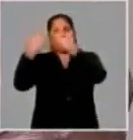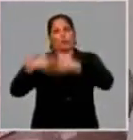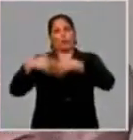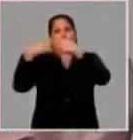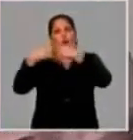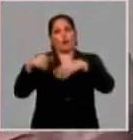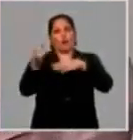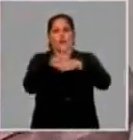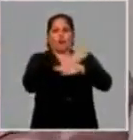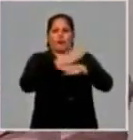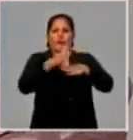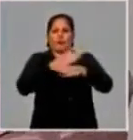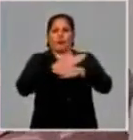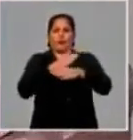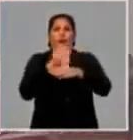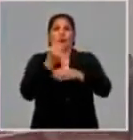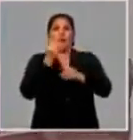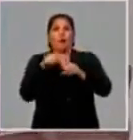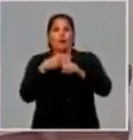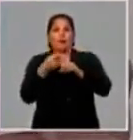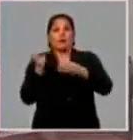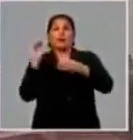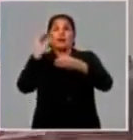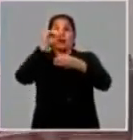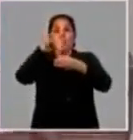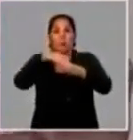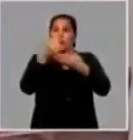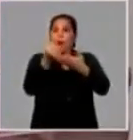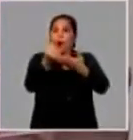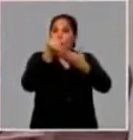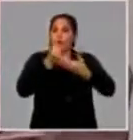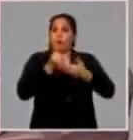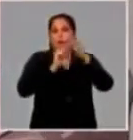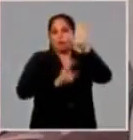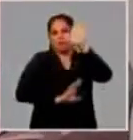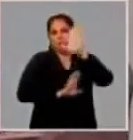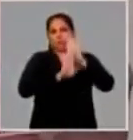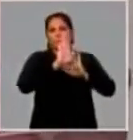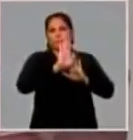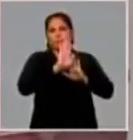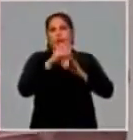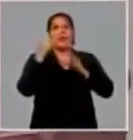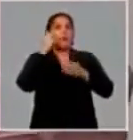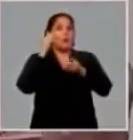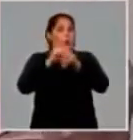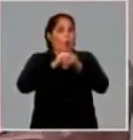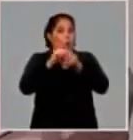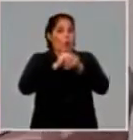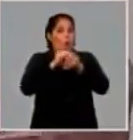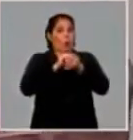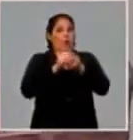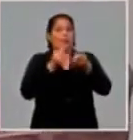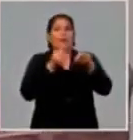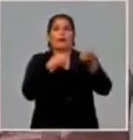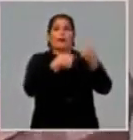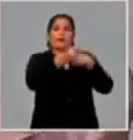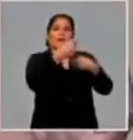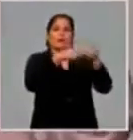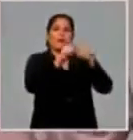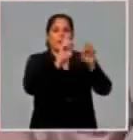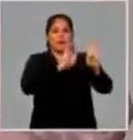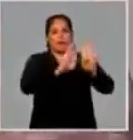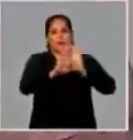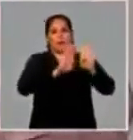y deben colaborar al incremento, sobre todo de gente en polvo, en las cadenas de